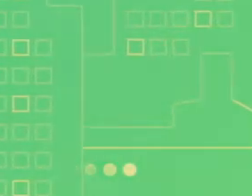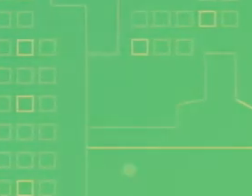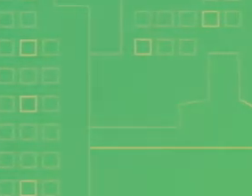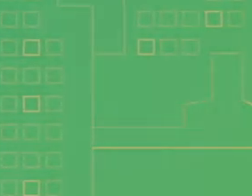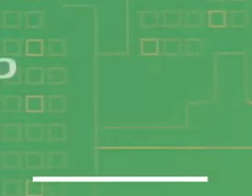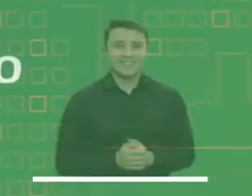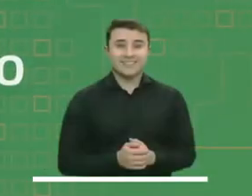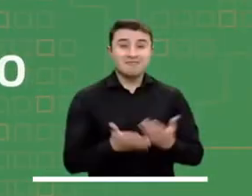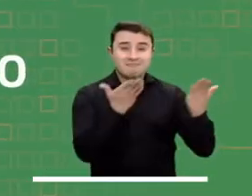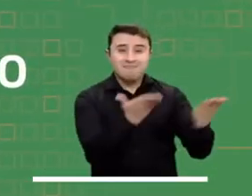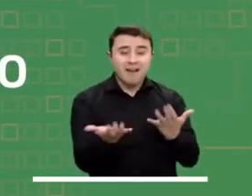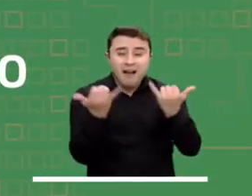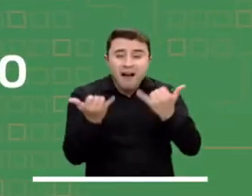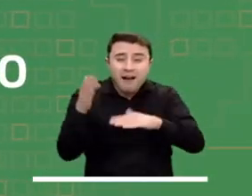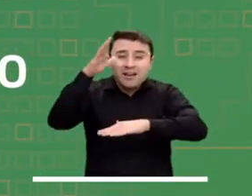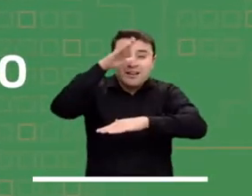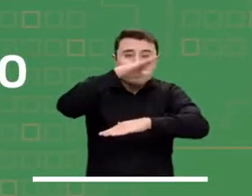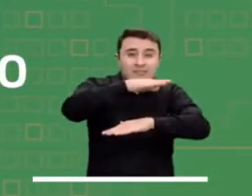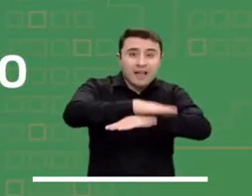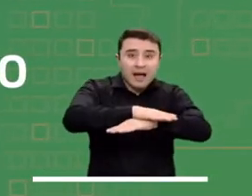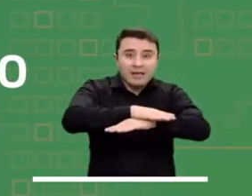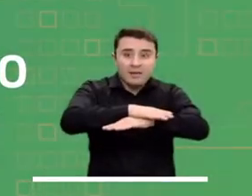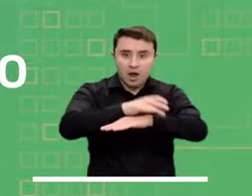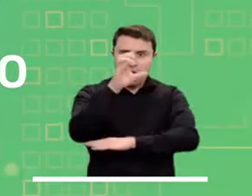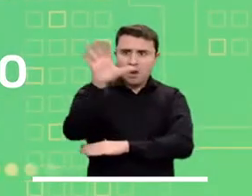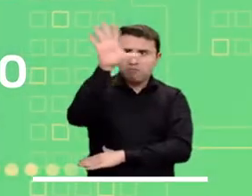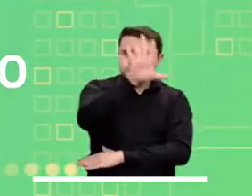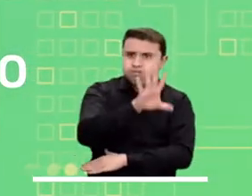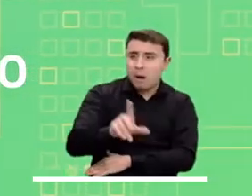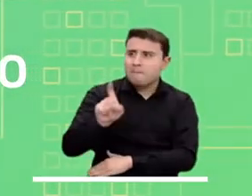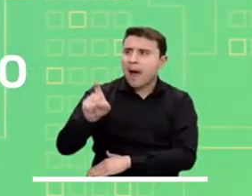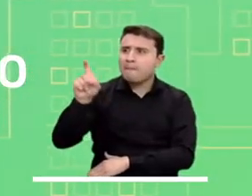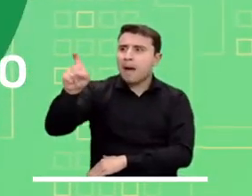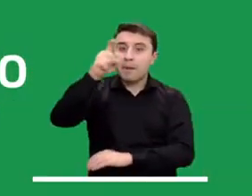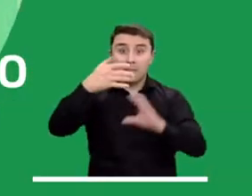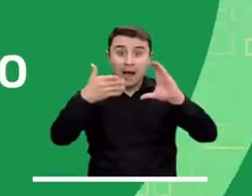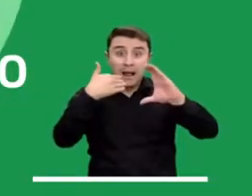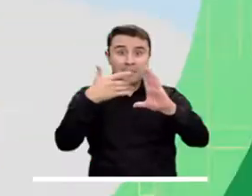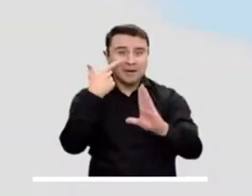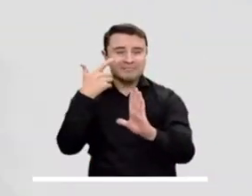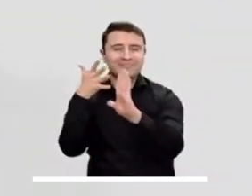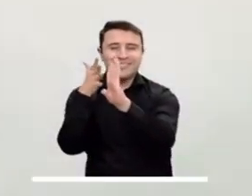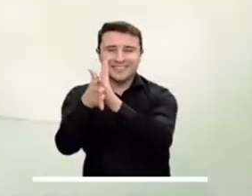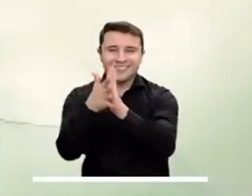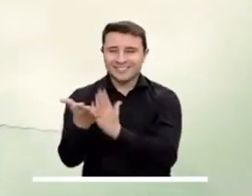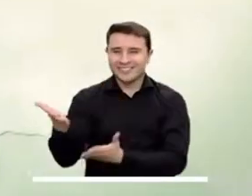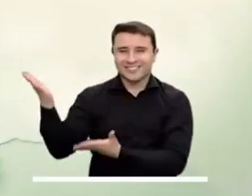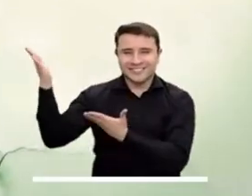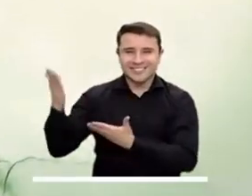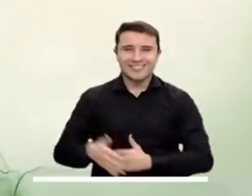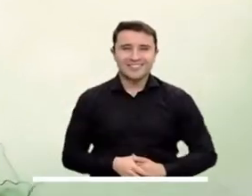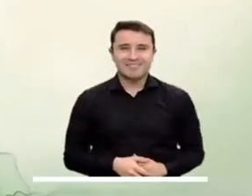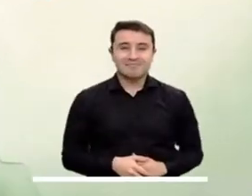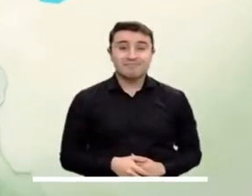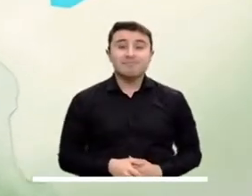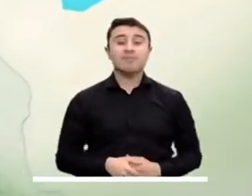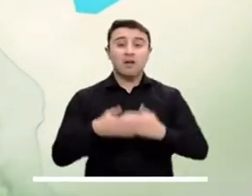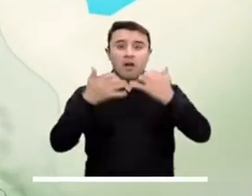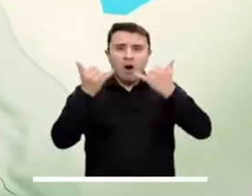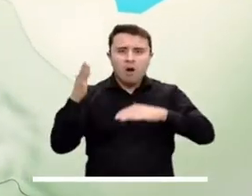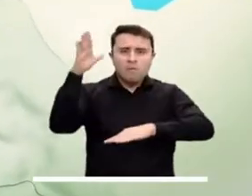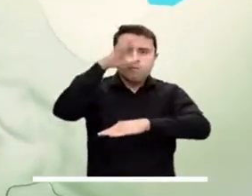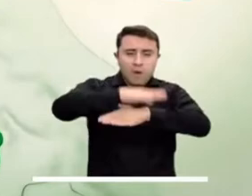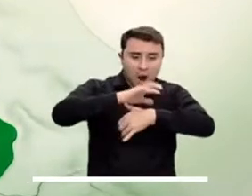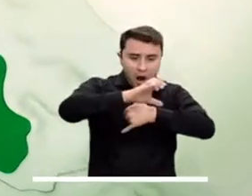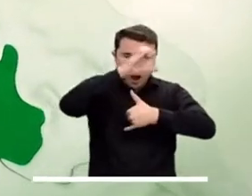Bienvenidos una tarde más a conocer el pronóstico del tiempo en las diferentes regiones del país. Esta tarde el Caribe colombiano estará